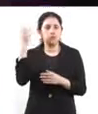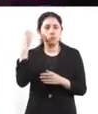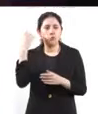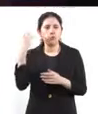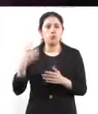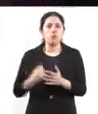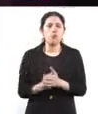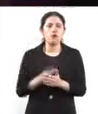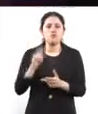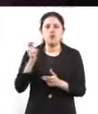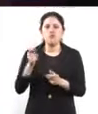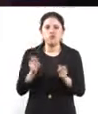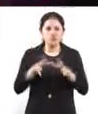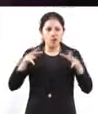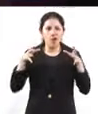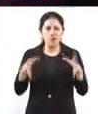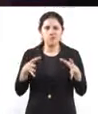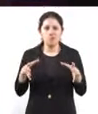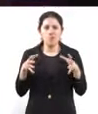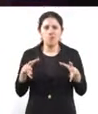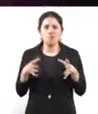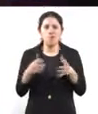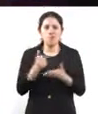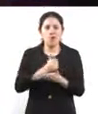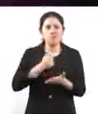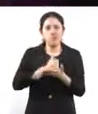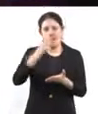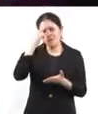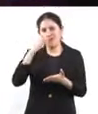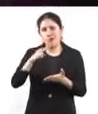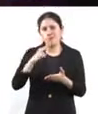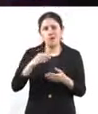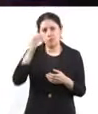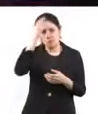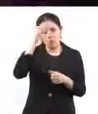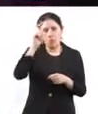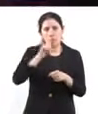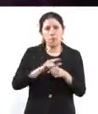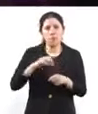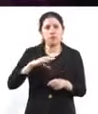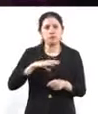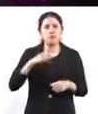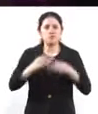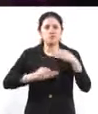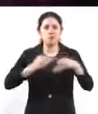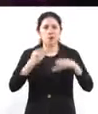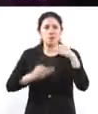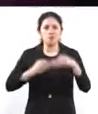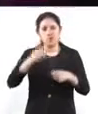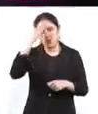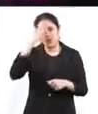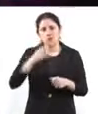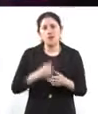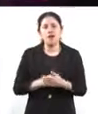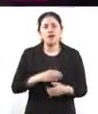magnitud de la oferta cultural que tiene la Ciudad de México. La ciudad que lo tiene todo, Capital Cultural de América.